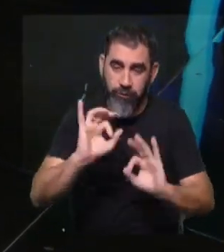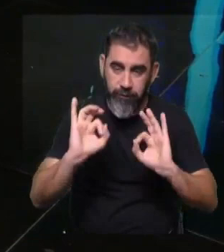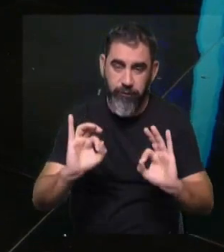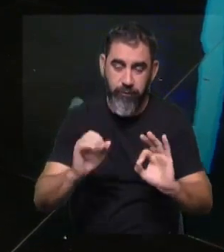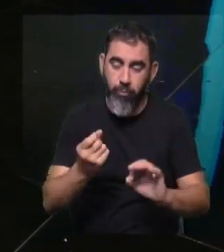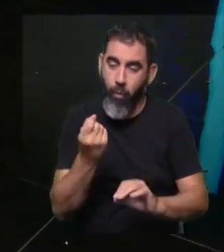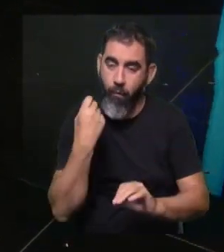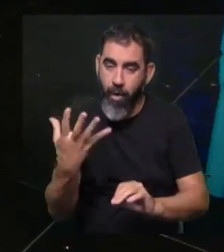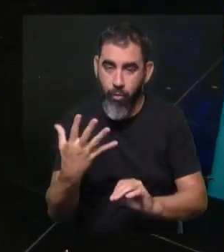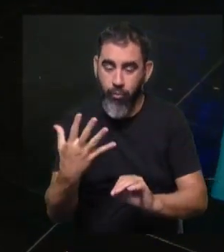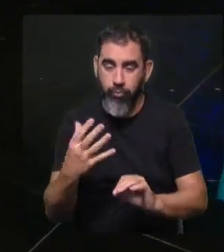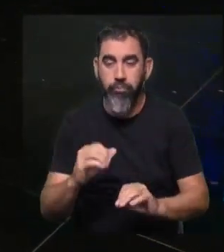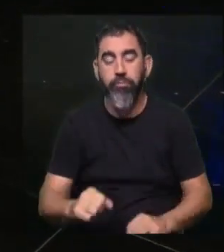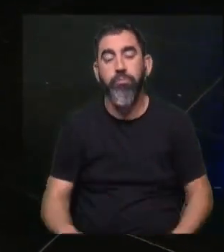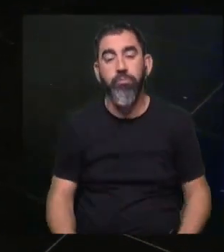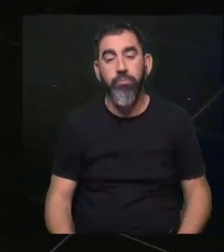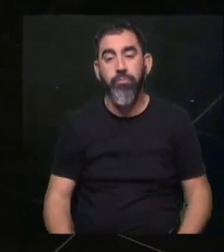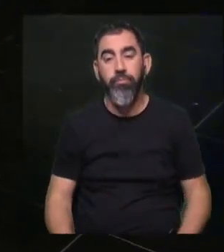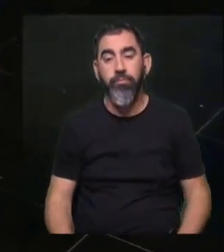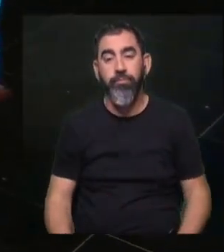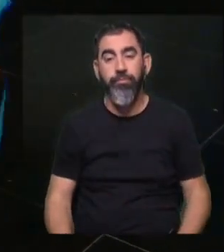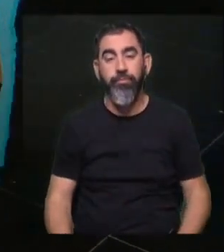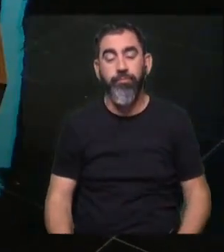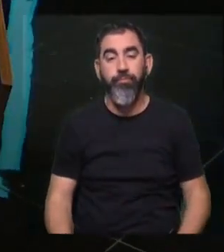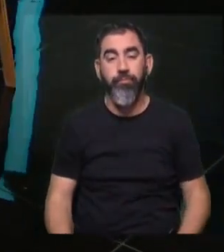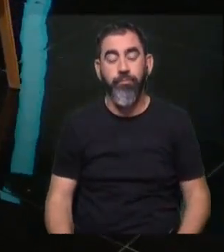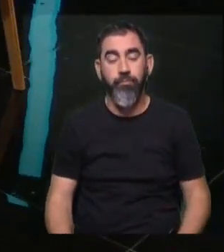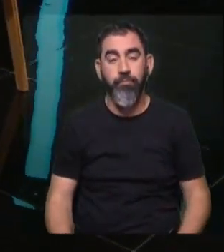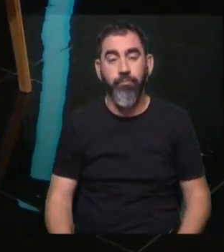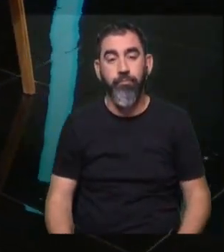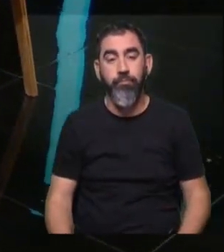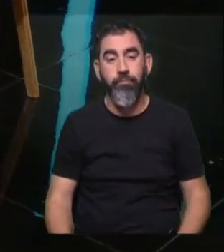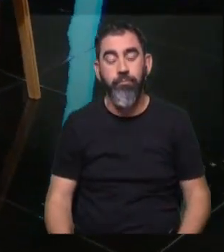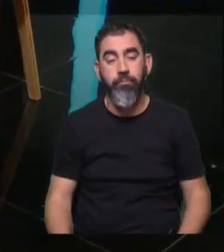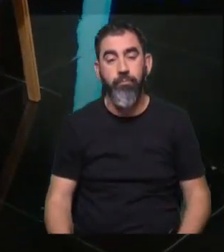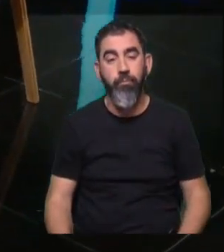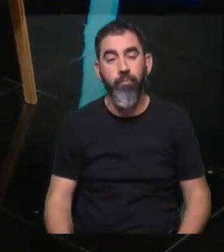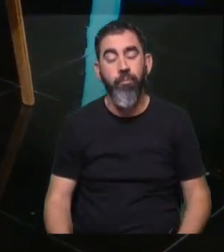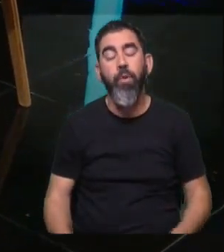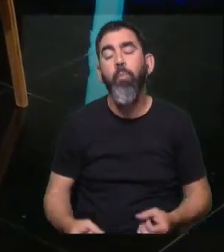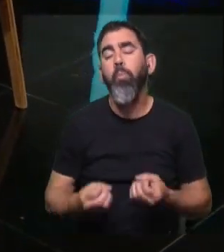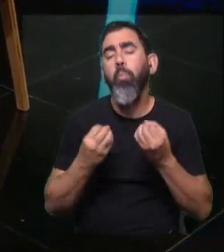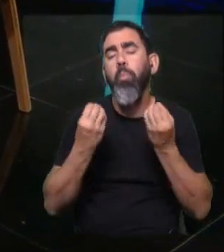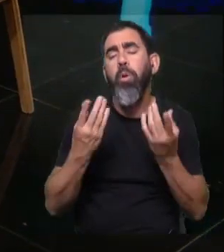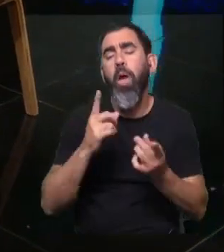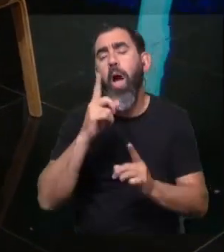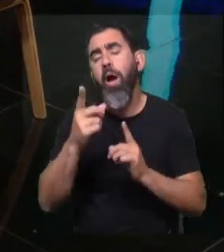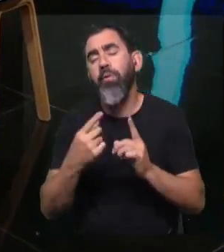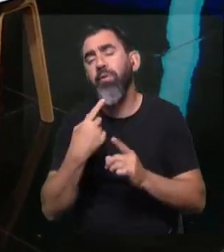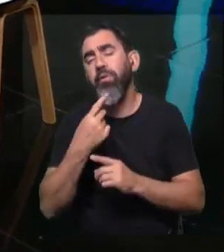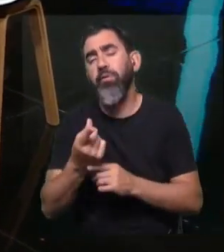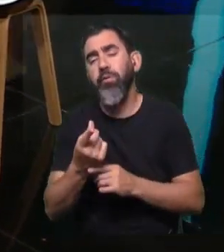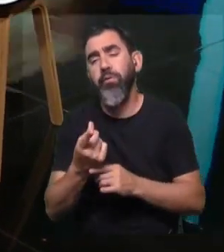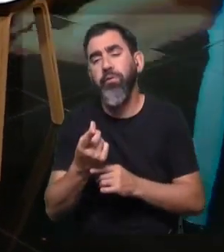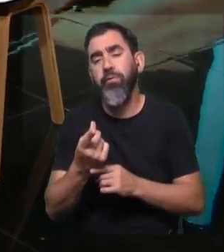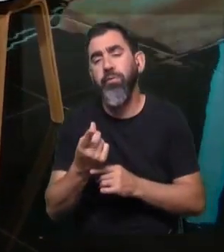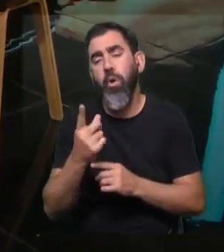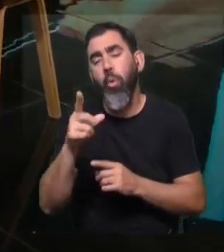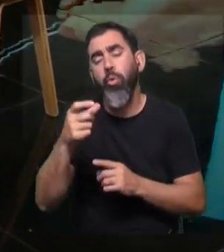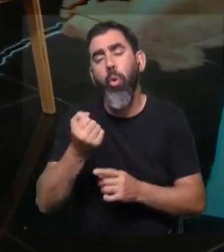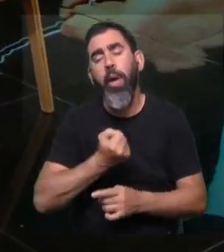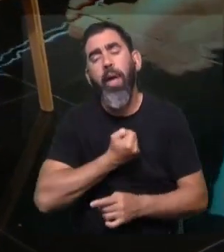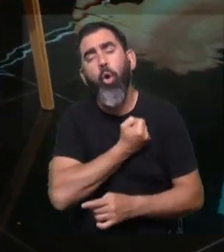valor como método de screening. Exactamente, no hay con qué darle. ¿Por qué se plantea, a veces uno escucha que se plantea como alternativa a una